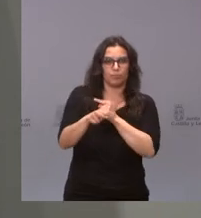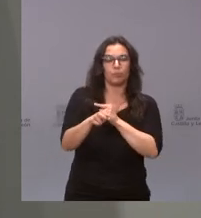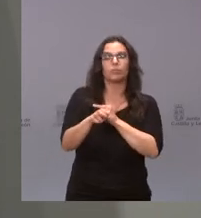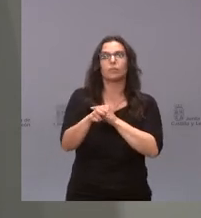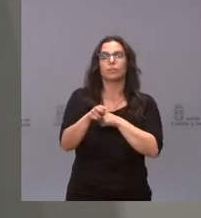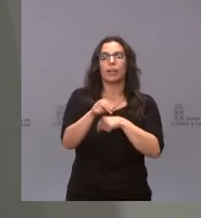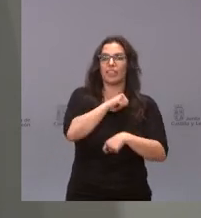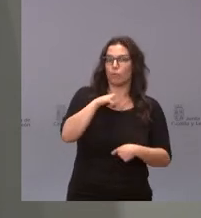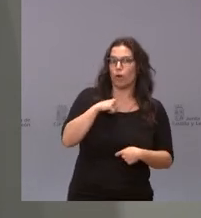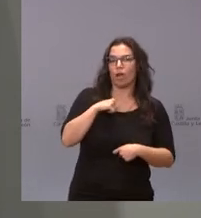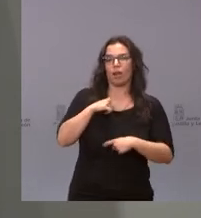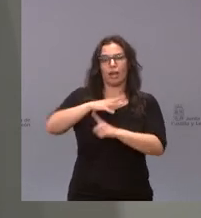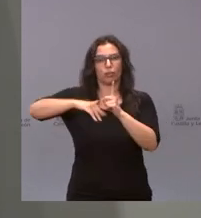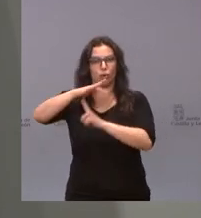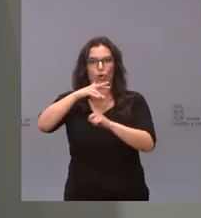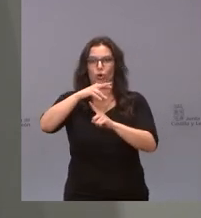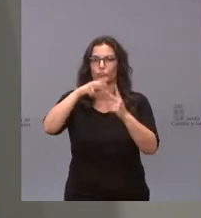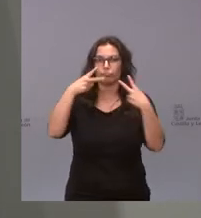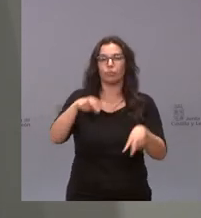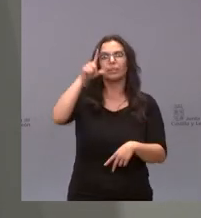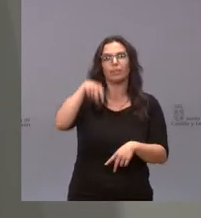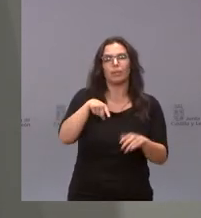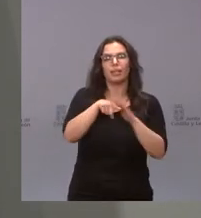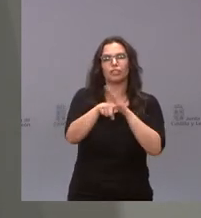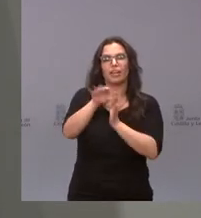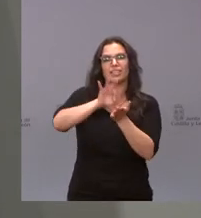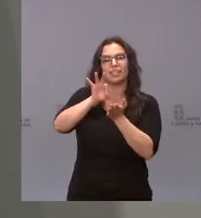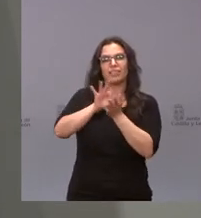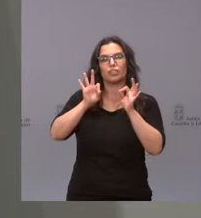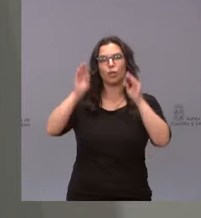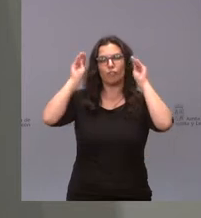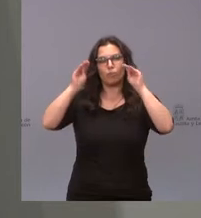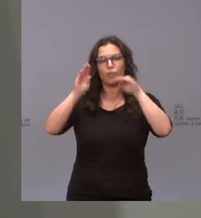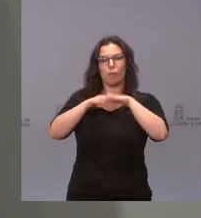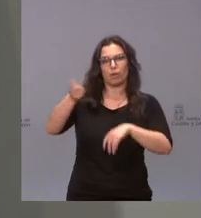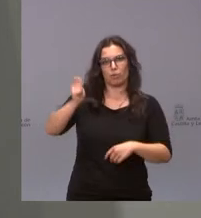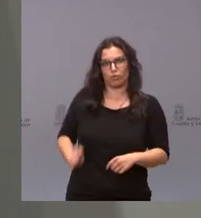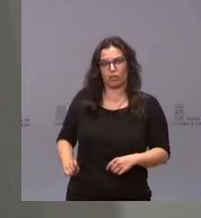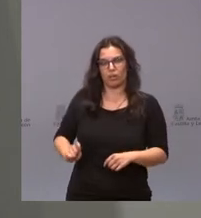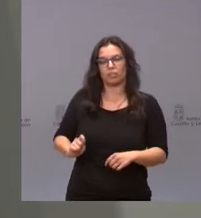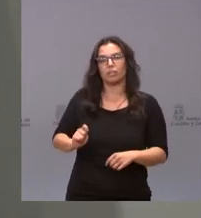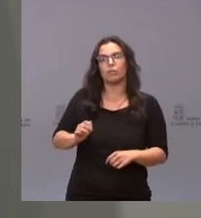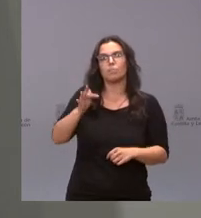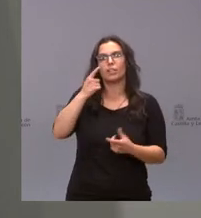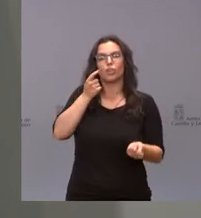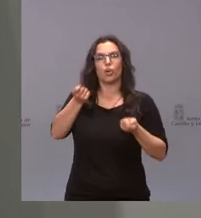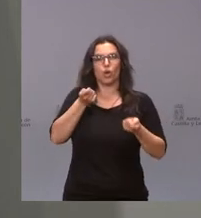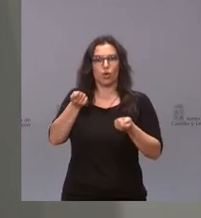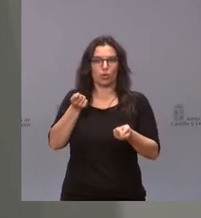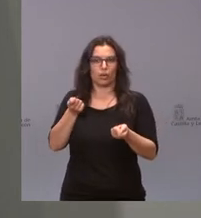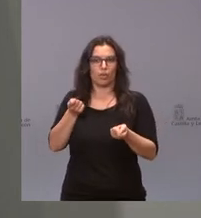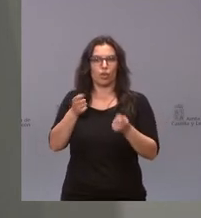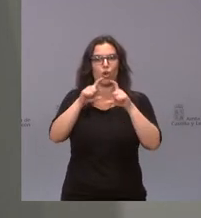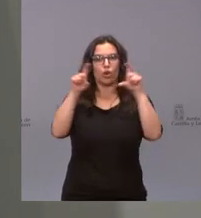individual como del entorno, así como la gestión de los servicios de formación de profesionales y la coordinación de las diferentes